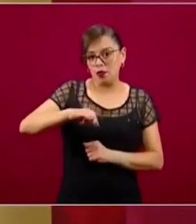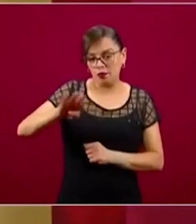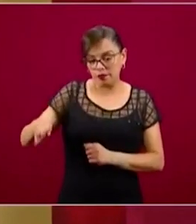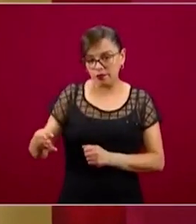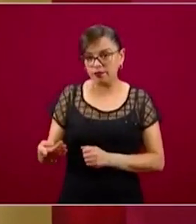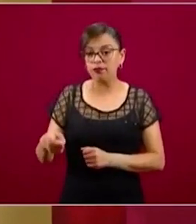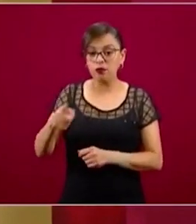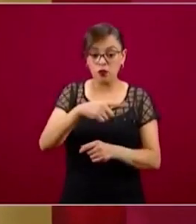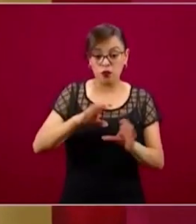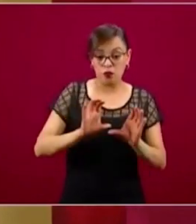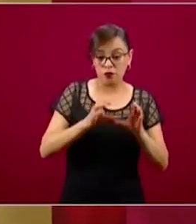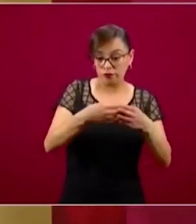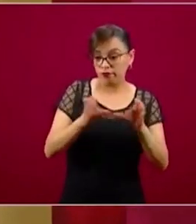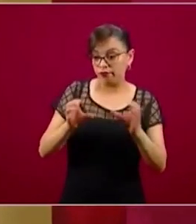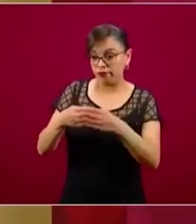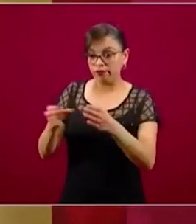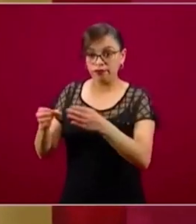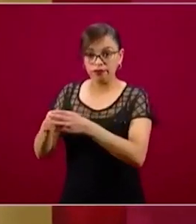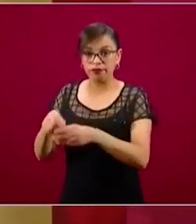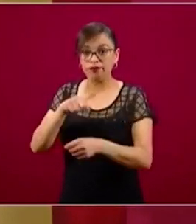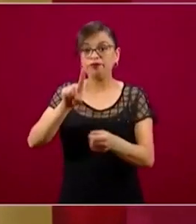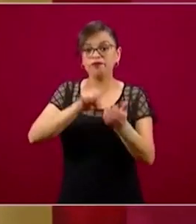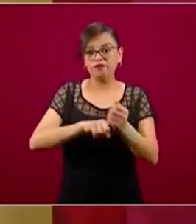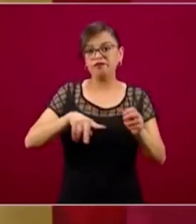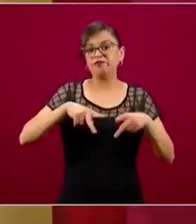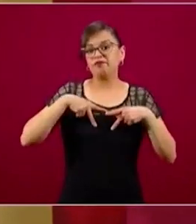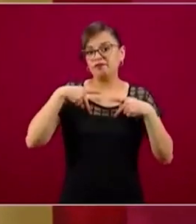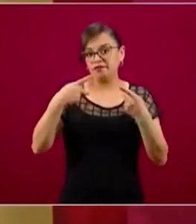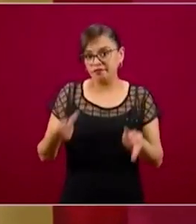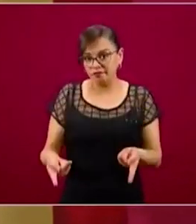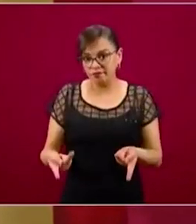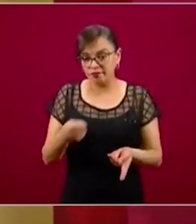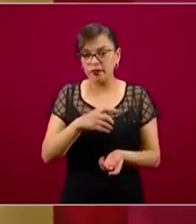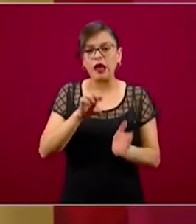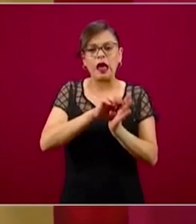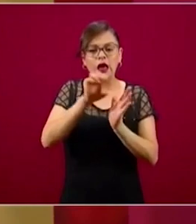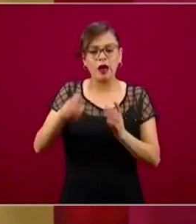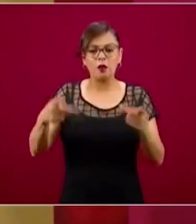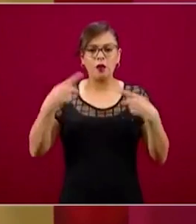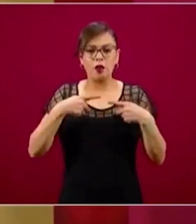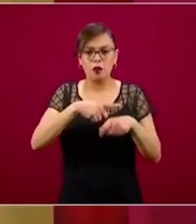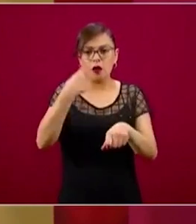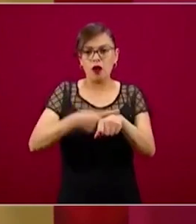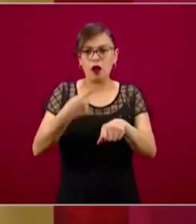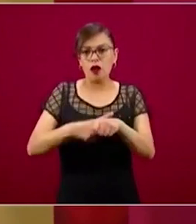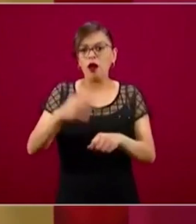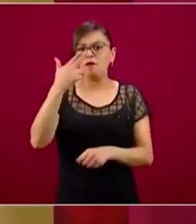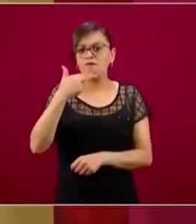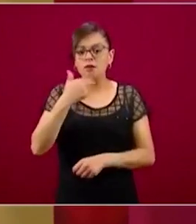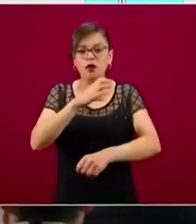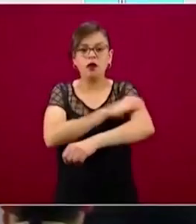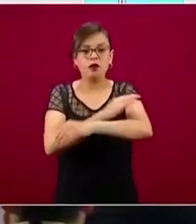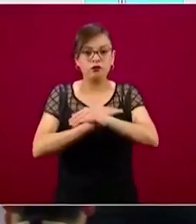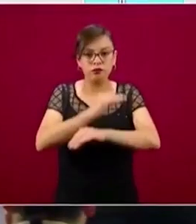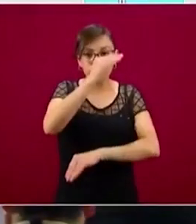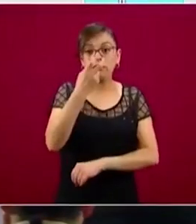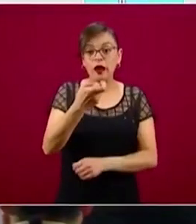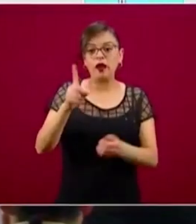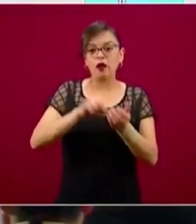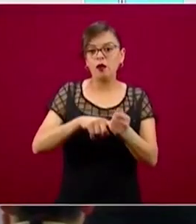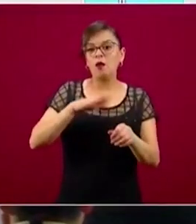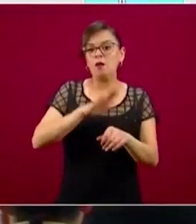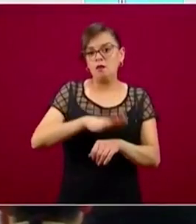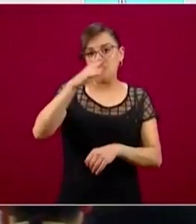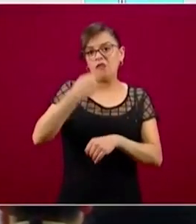tienen las poblaciones, por ejemplo, alta prevalencia de diabetes o de hipertensión, por lo tanto, mayor probabilidad de complicaciones